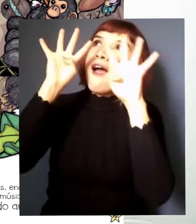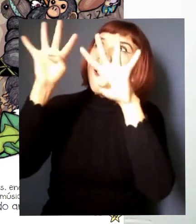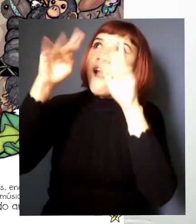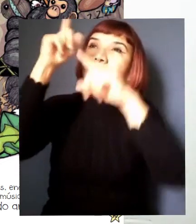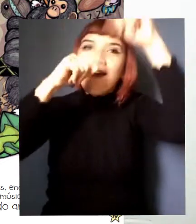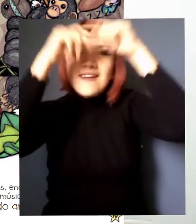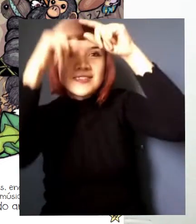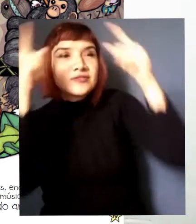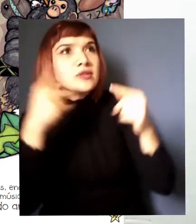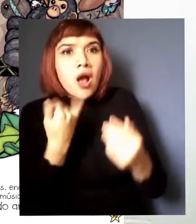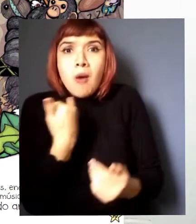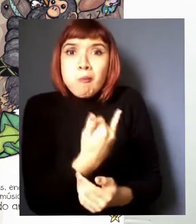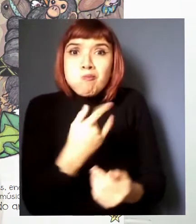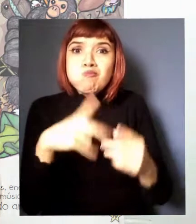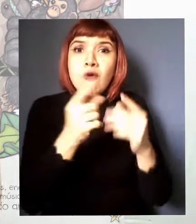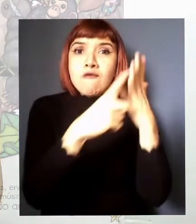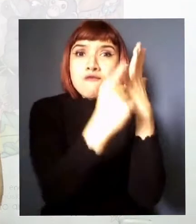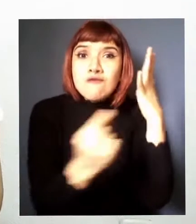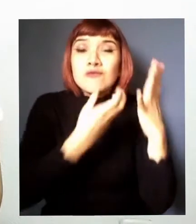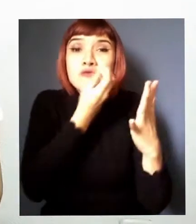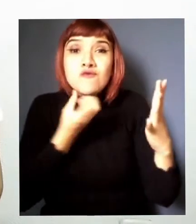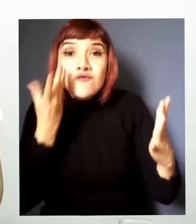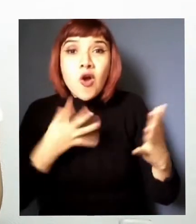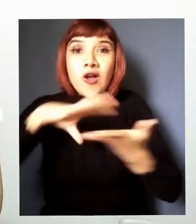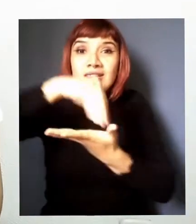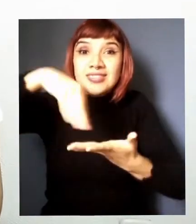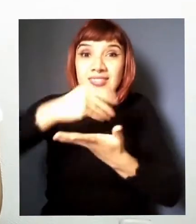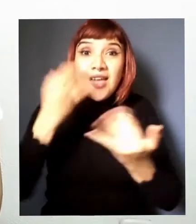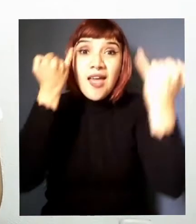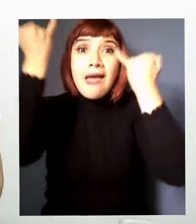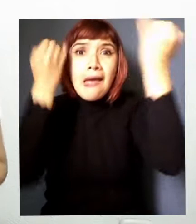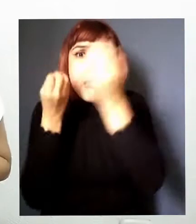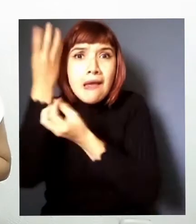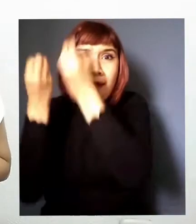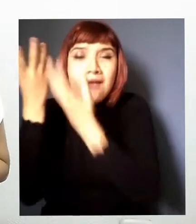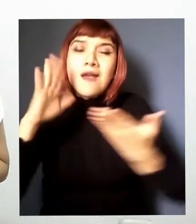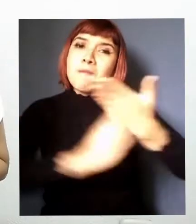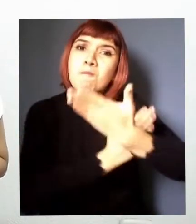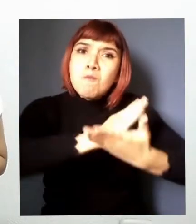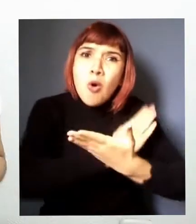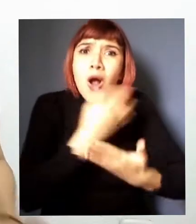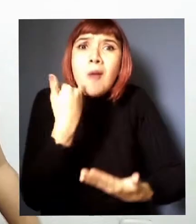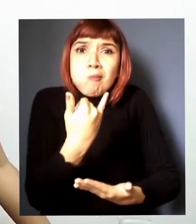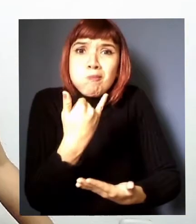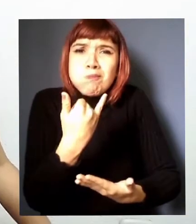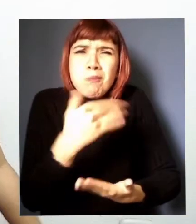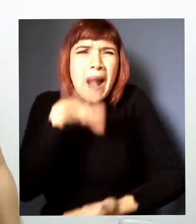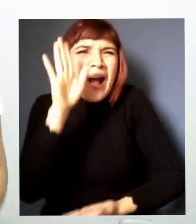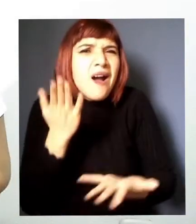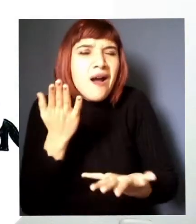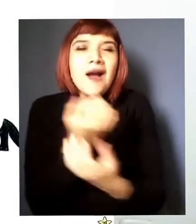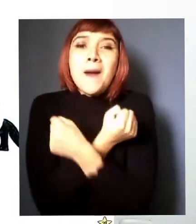flores telas tierra música ingenio y sobre todo amor